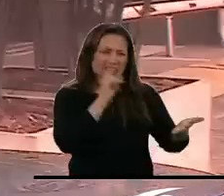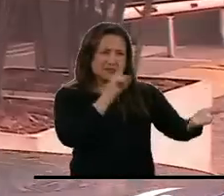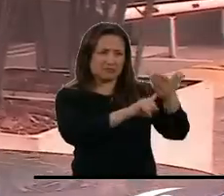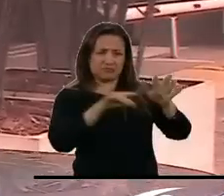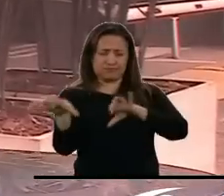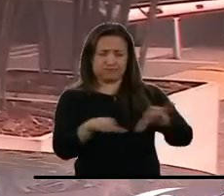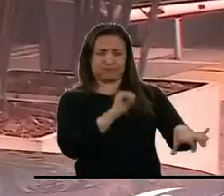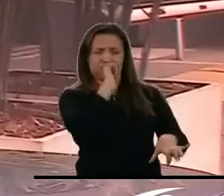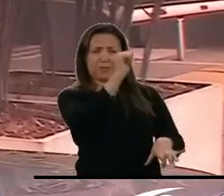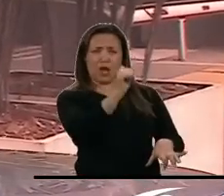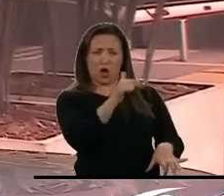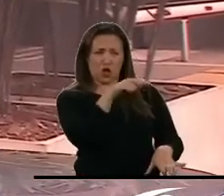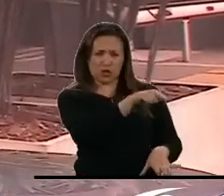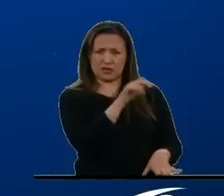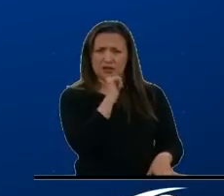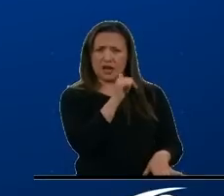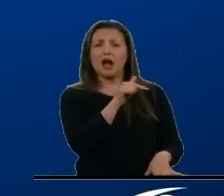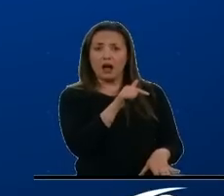municipio.